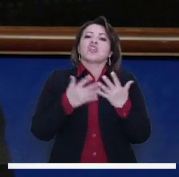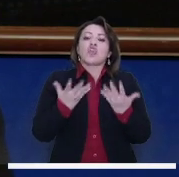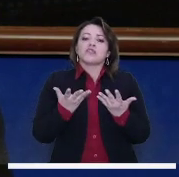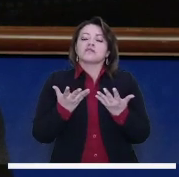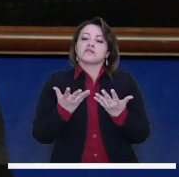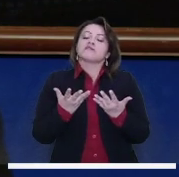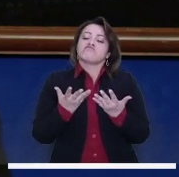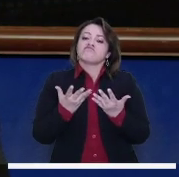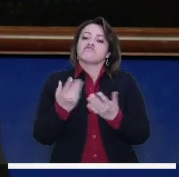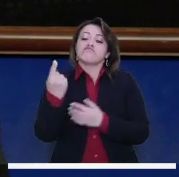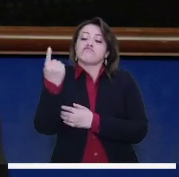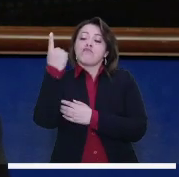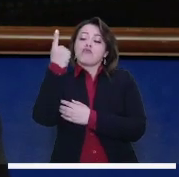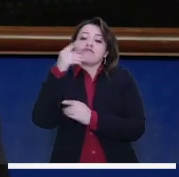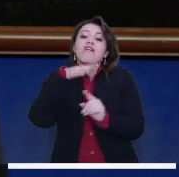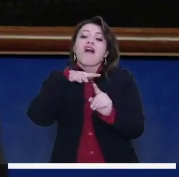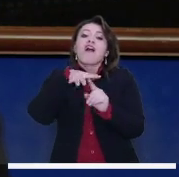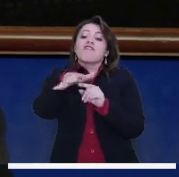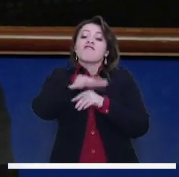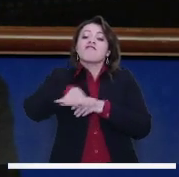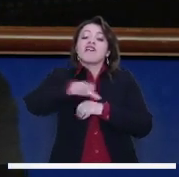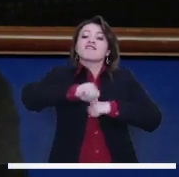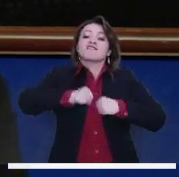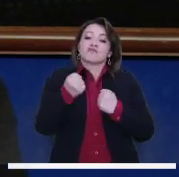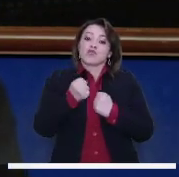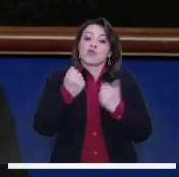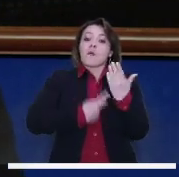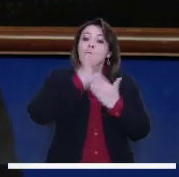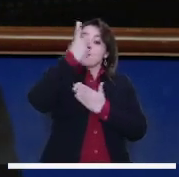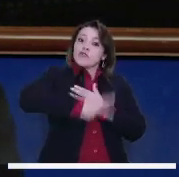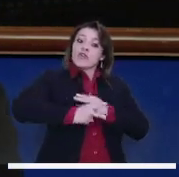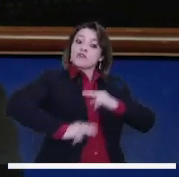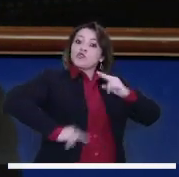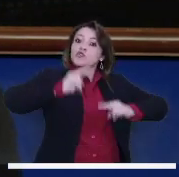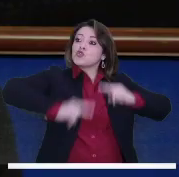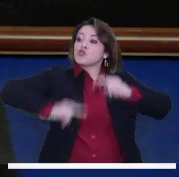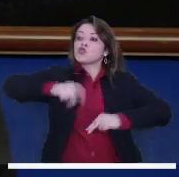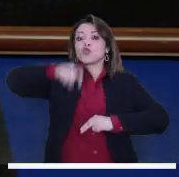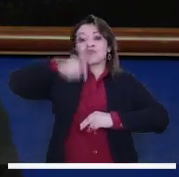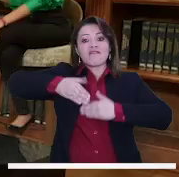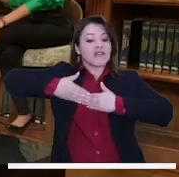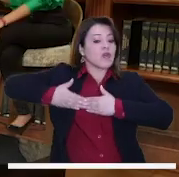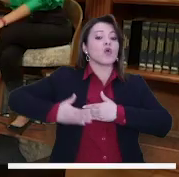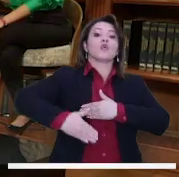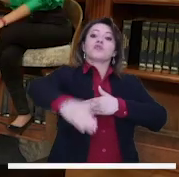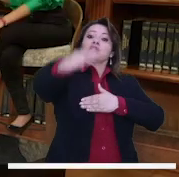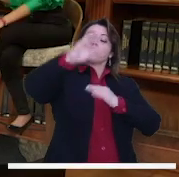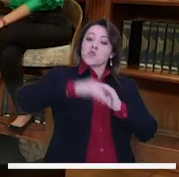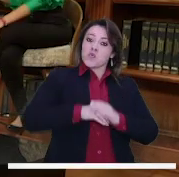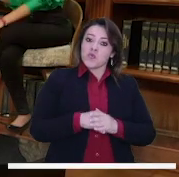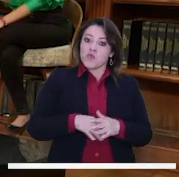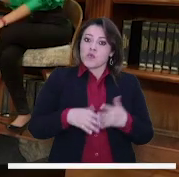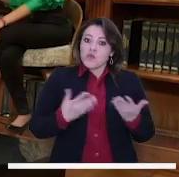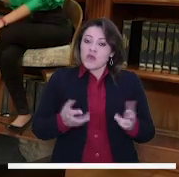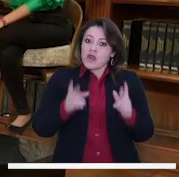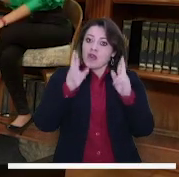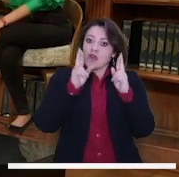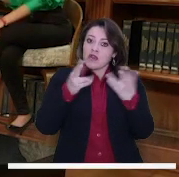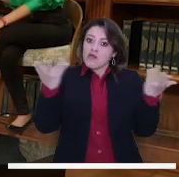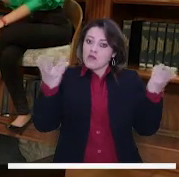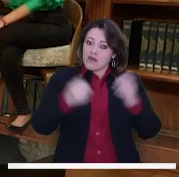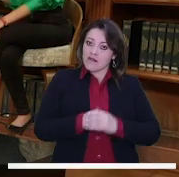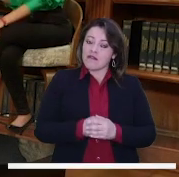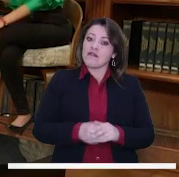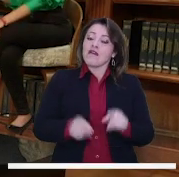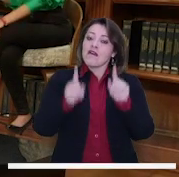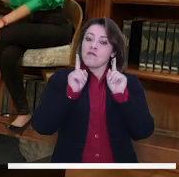política en Bogotá es entender que estos proyectos de infraestructura beneficien a toda la ciudadanía y que quizás no es lo que uno quisiera si uno fuera